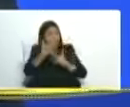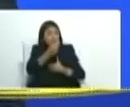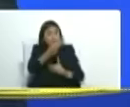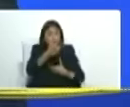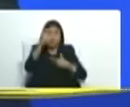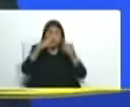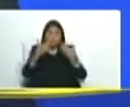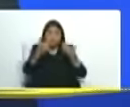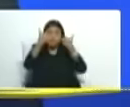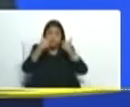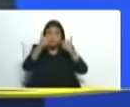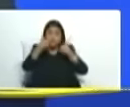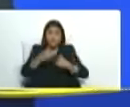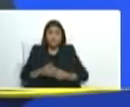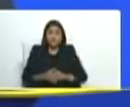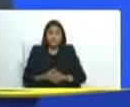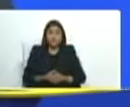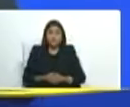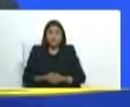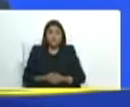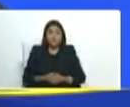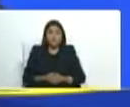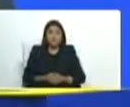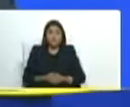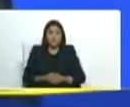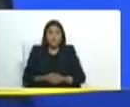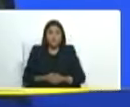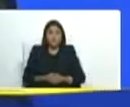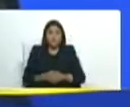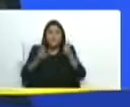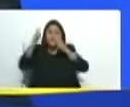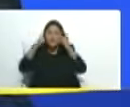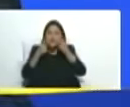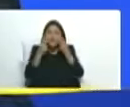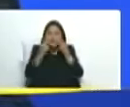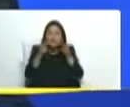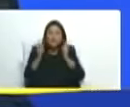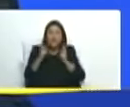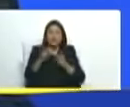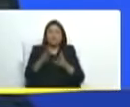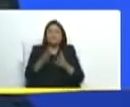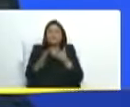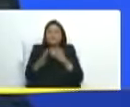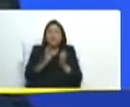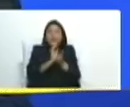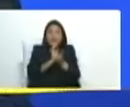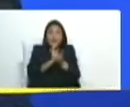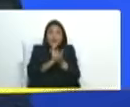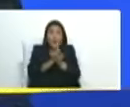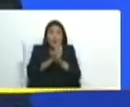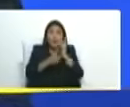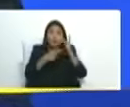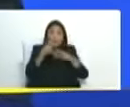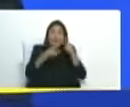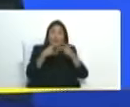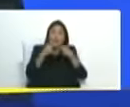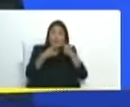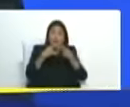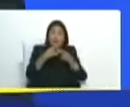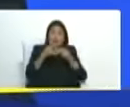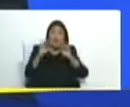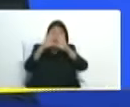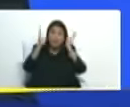lo primero que tenía una visión geopolítica correcta del mundo el asimut le dicen ¿verdad?